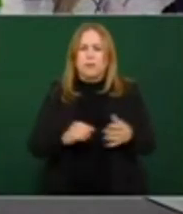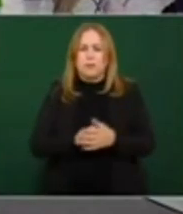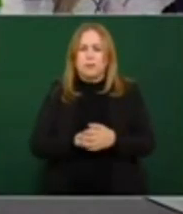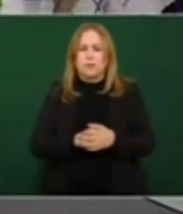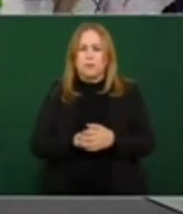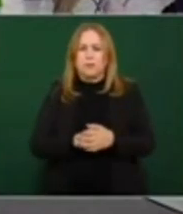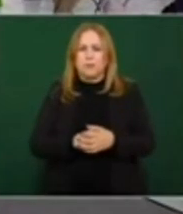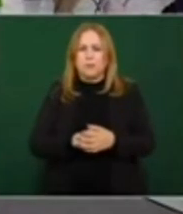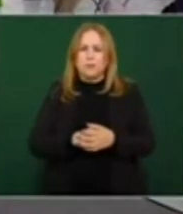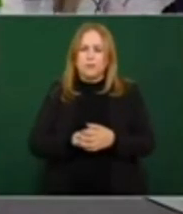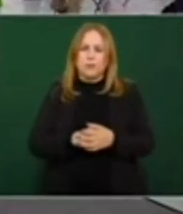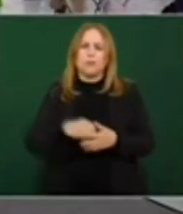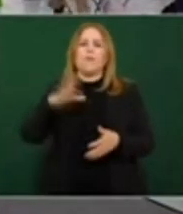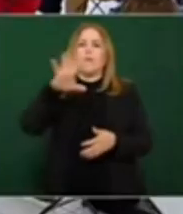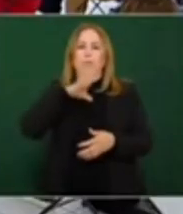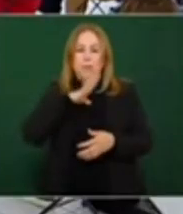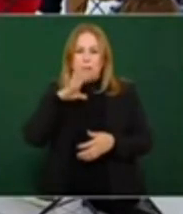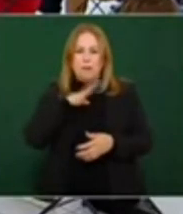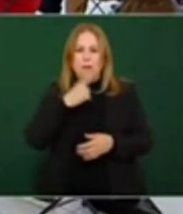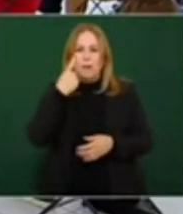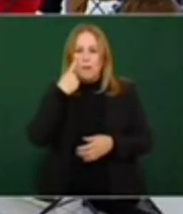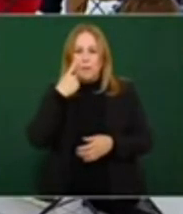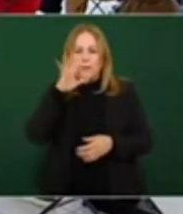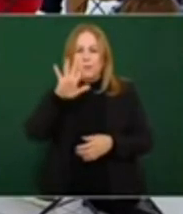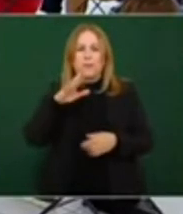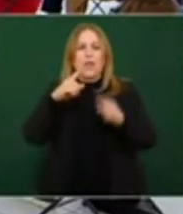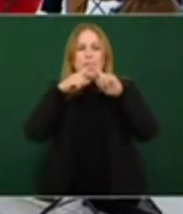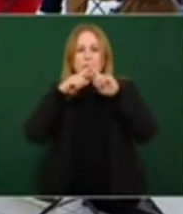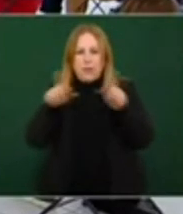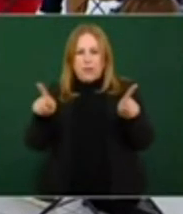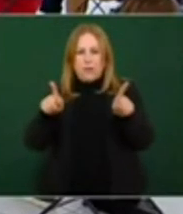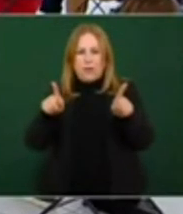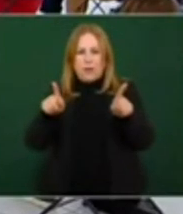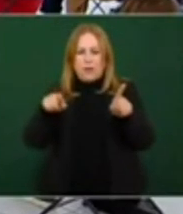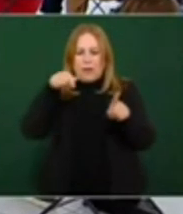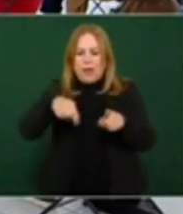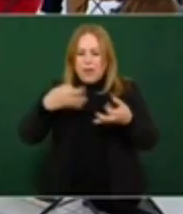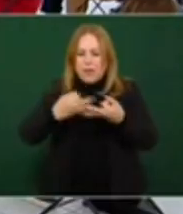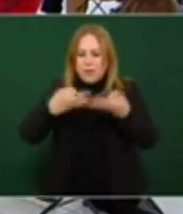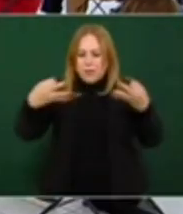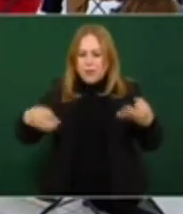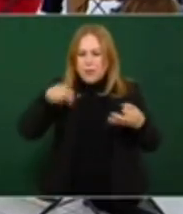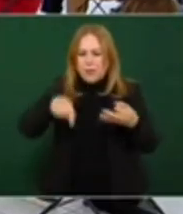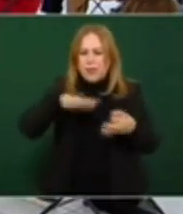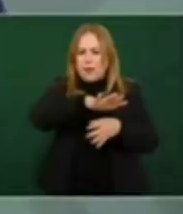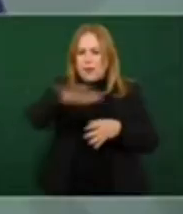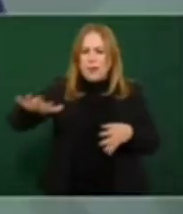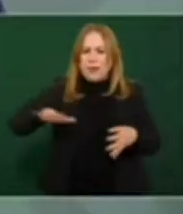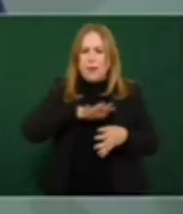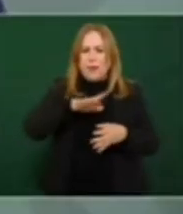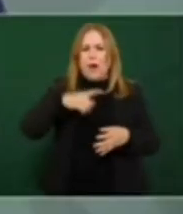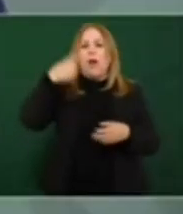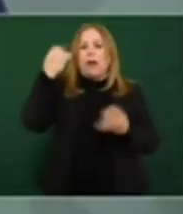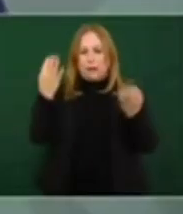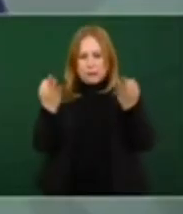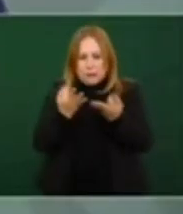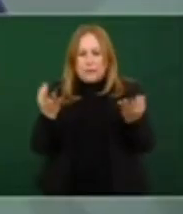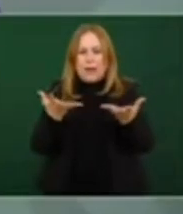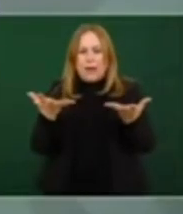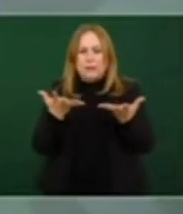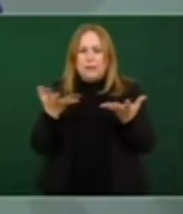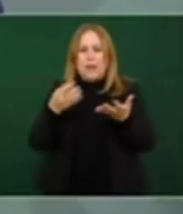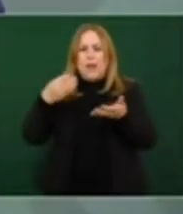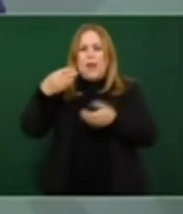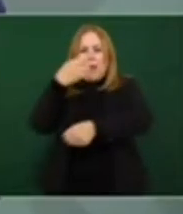Hay una diferencia en la tenencia de la tierra, entonces se está haciendo el trámite para que de gobierno